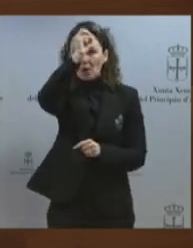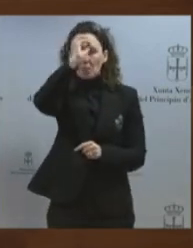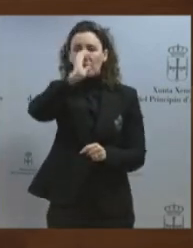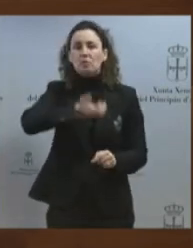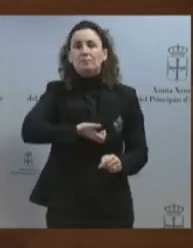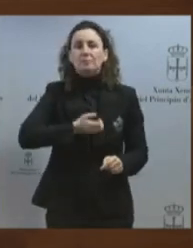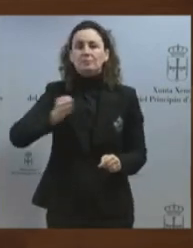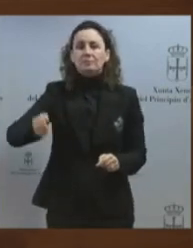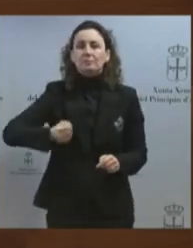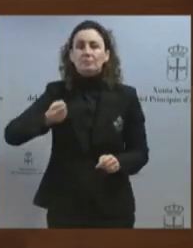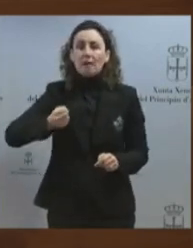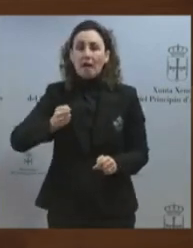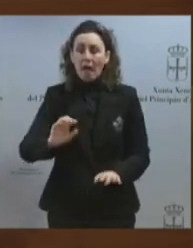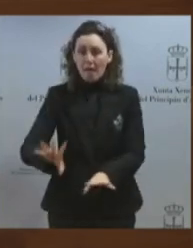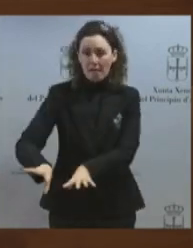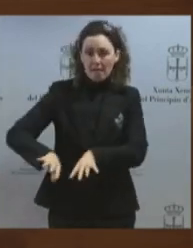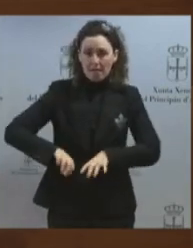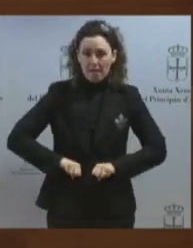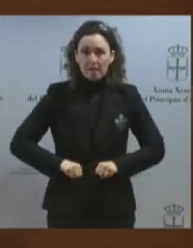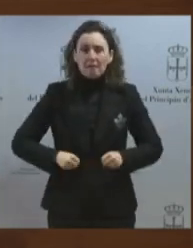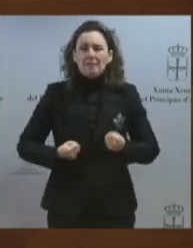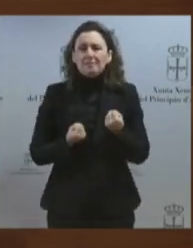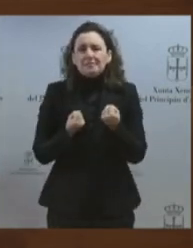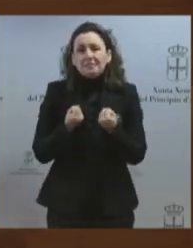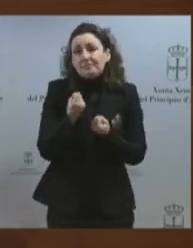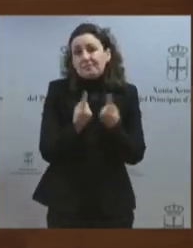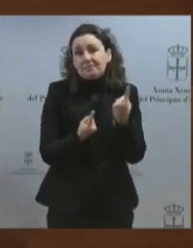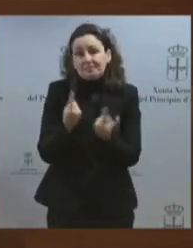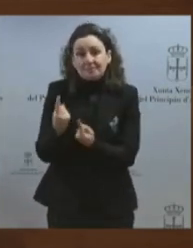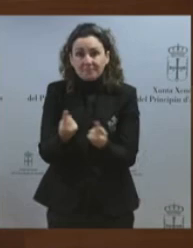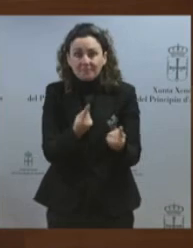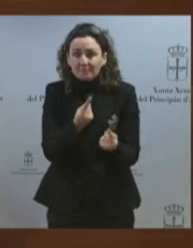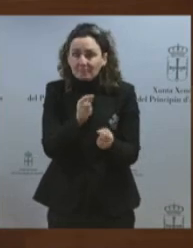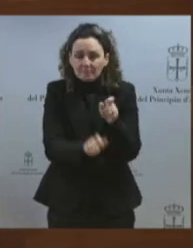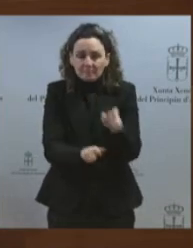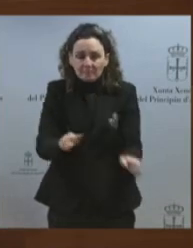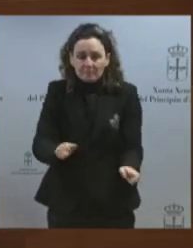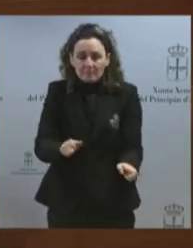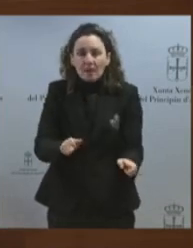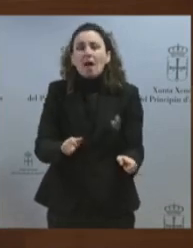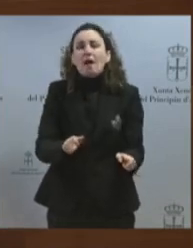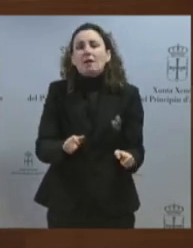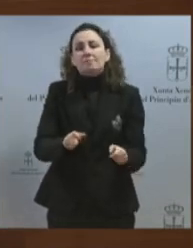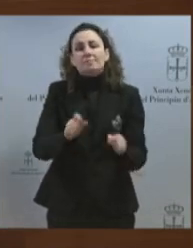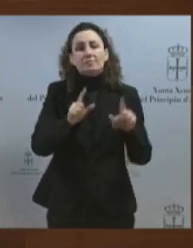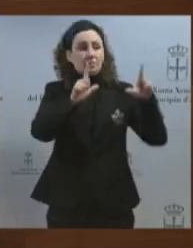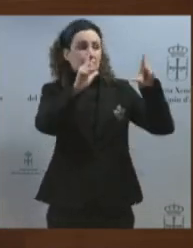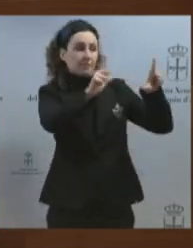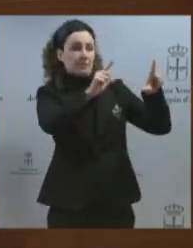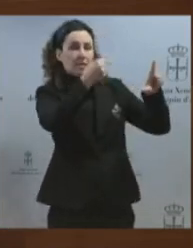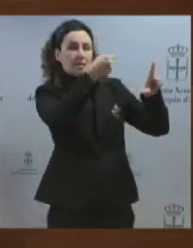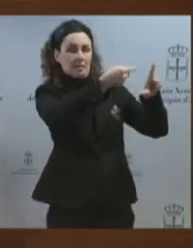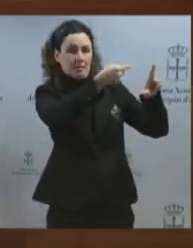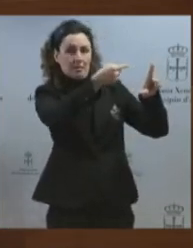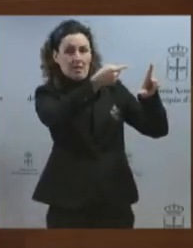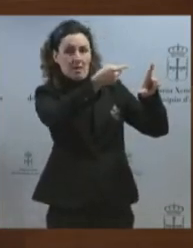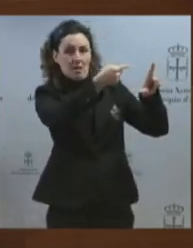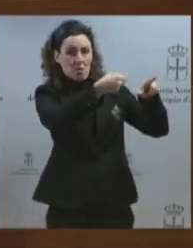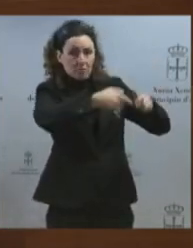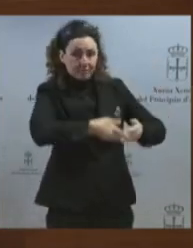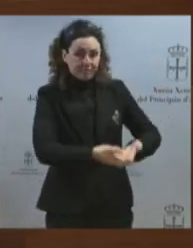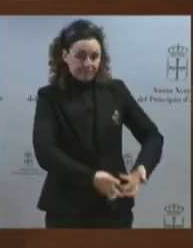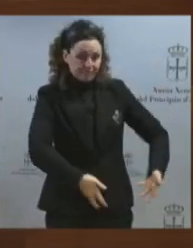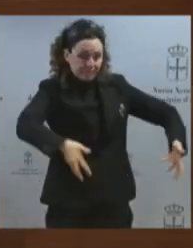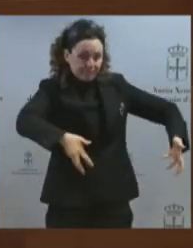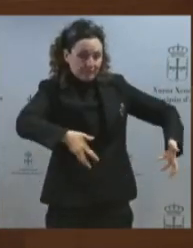personas han quedado recordadas en placas que se encuentran junto a las fosas comunes de diversos cementerios. Otras